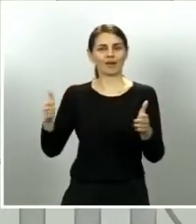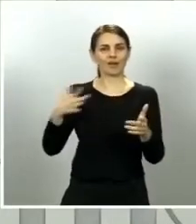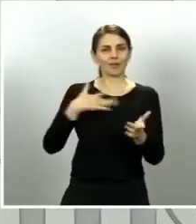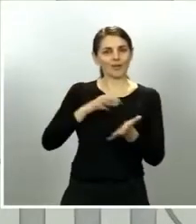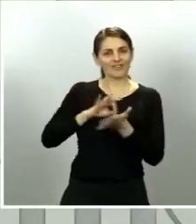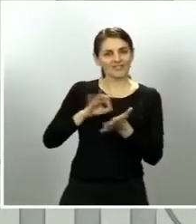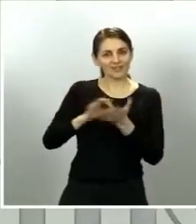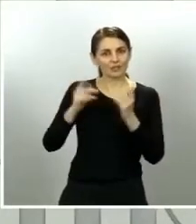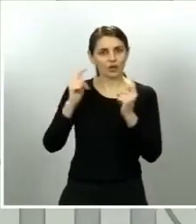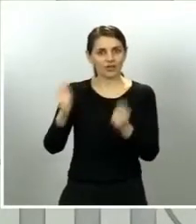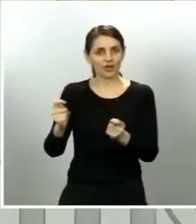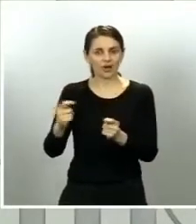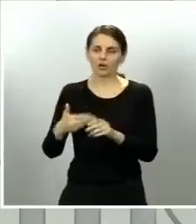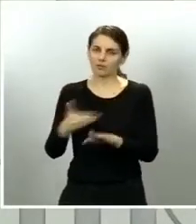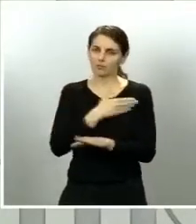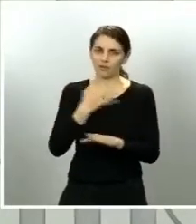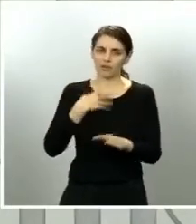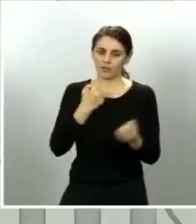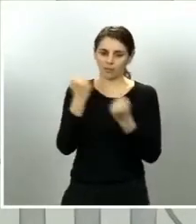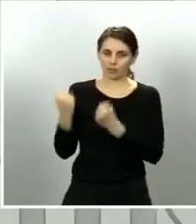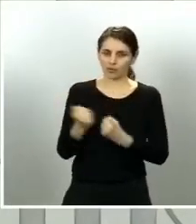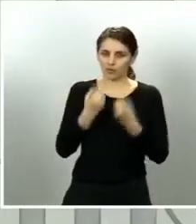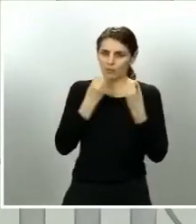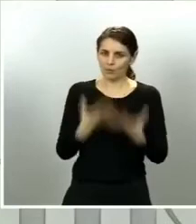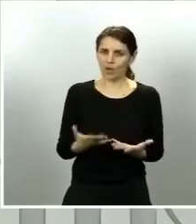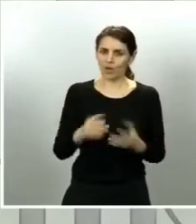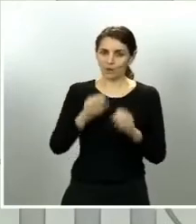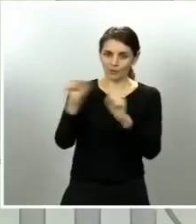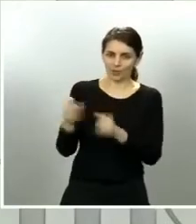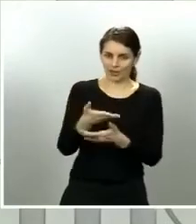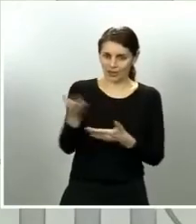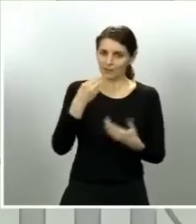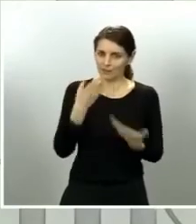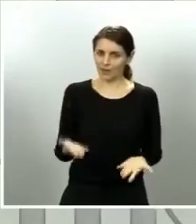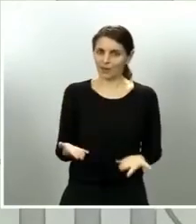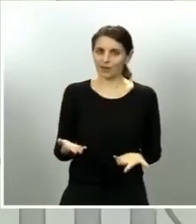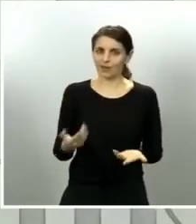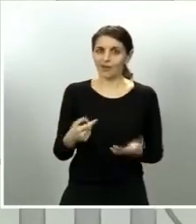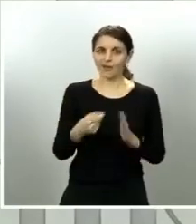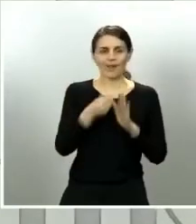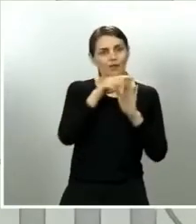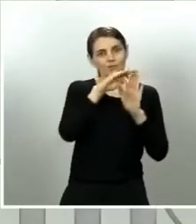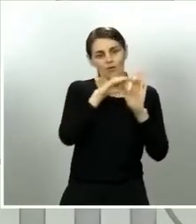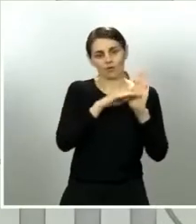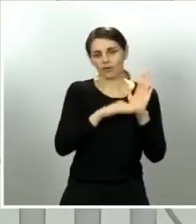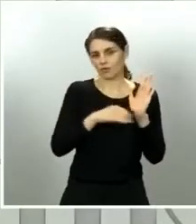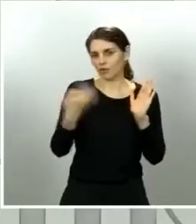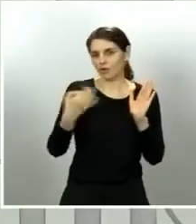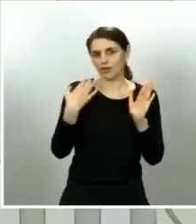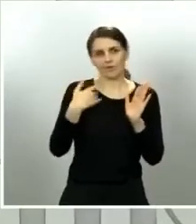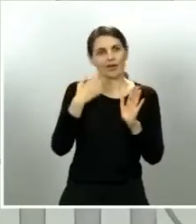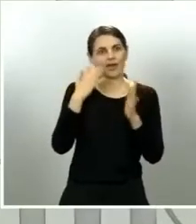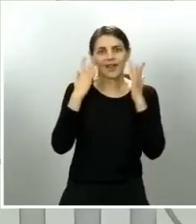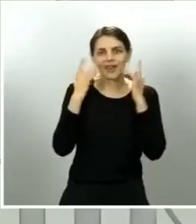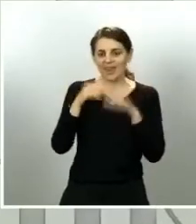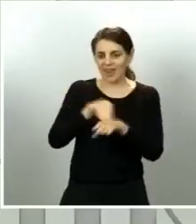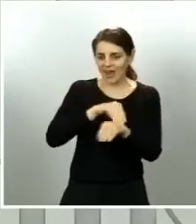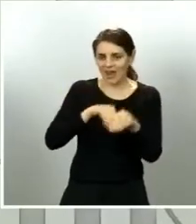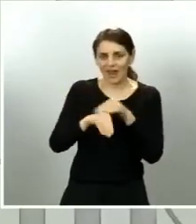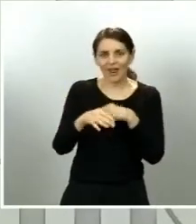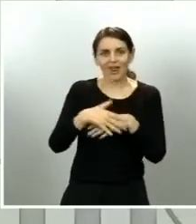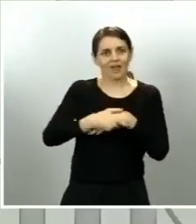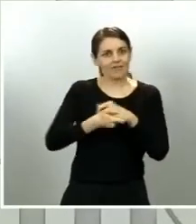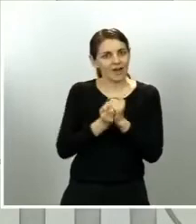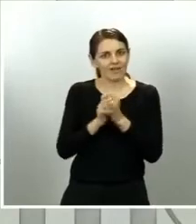nos encaminamos y que todos ya conocemos que exige una distancia interpersonal determinada un lavado frecuente de manos una higienización y una limpieza muy